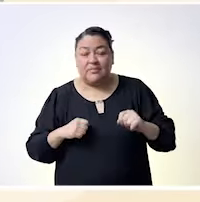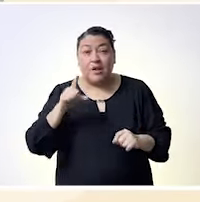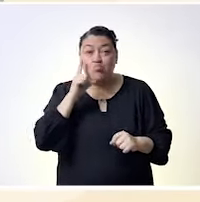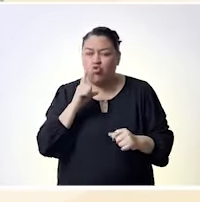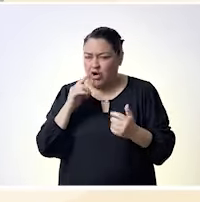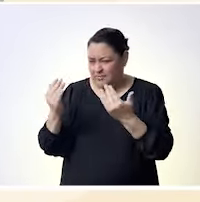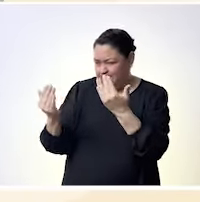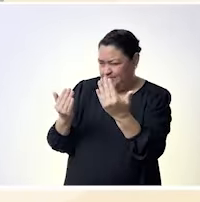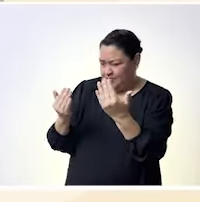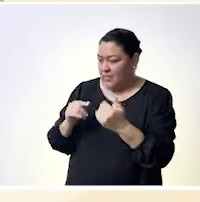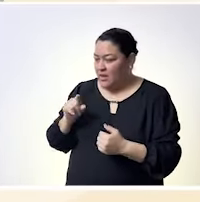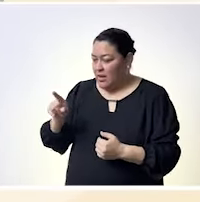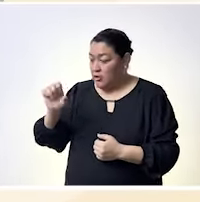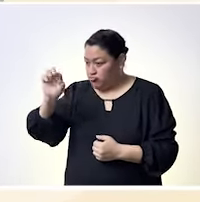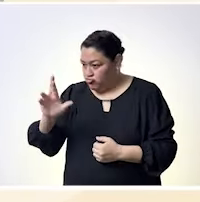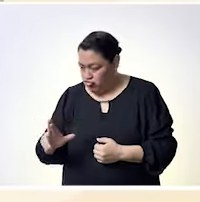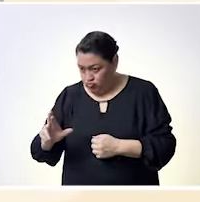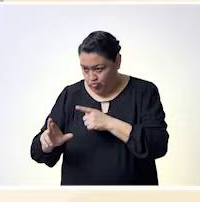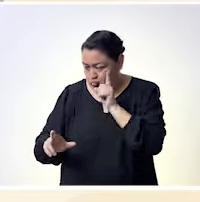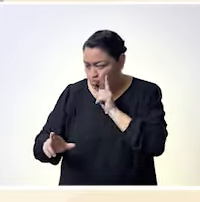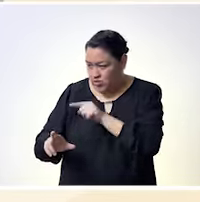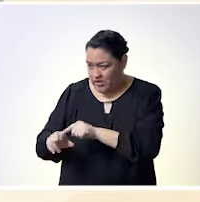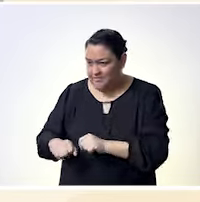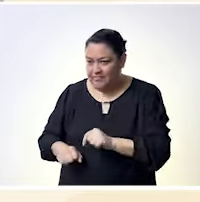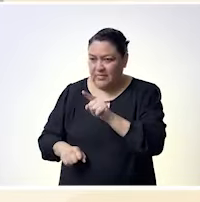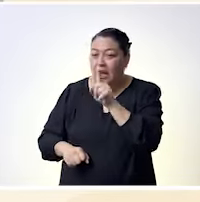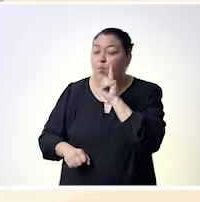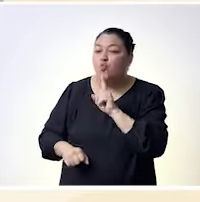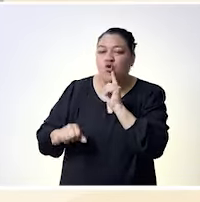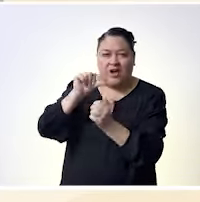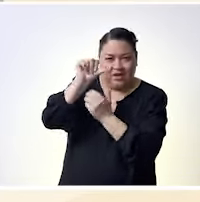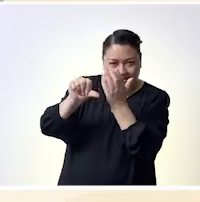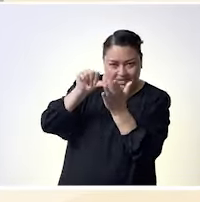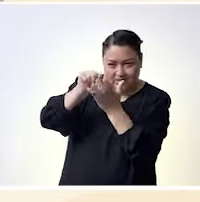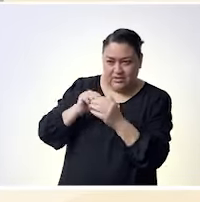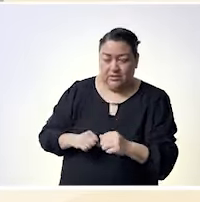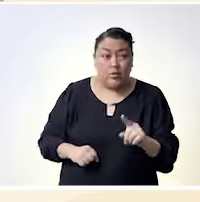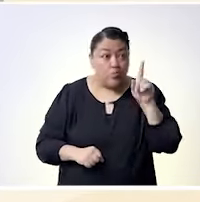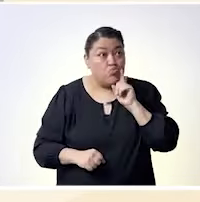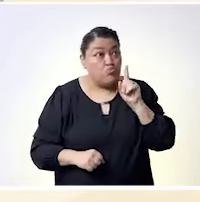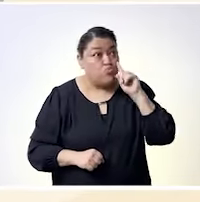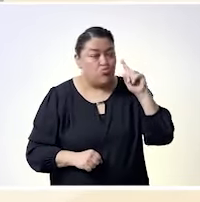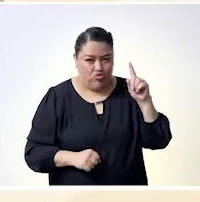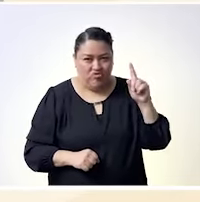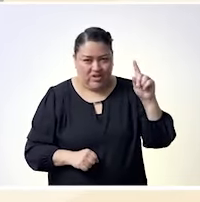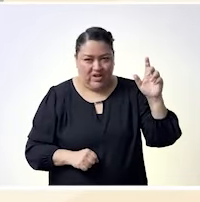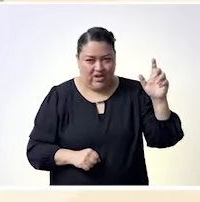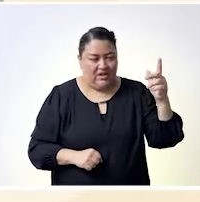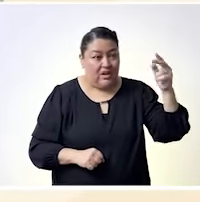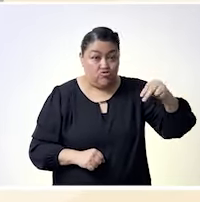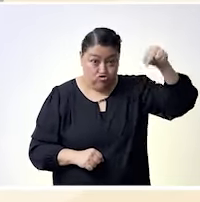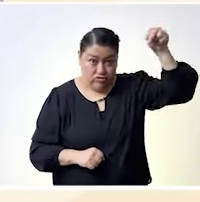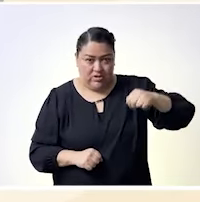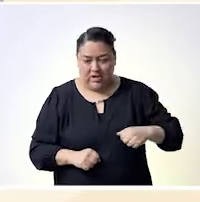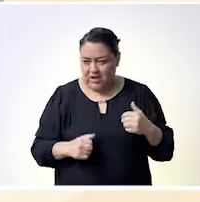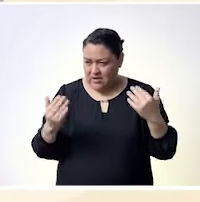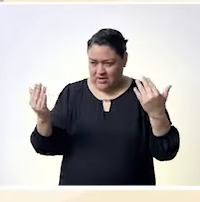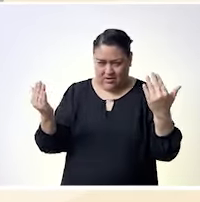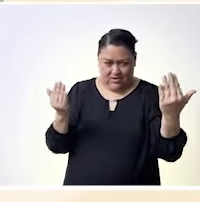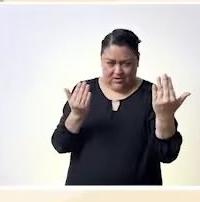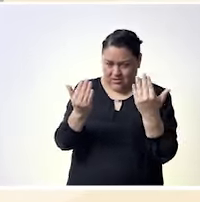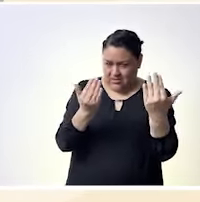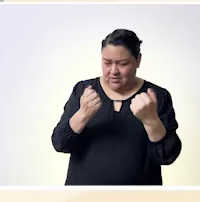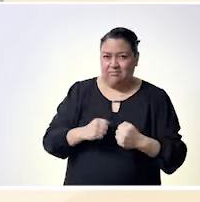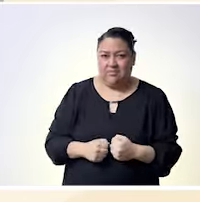sorprende y dice ¿por qué? ¿no? es como de ¿por qué ella? ¿no? o de repente porque me ha pasado de